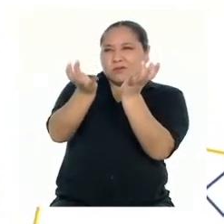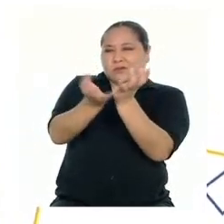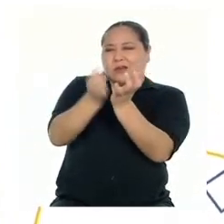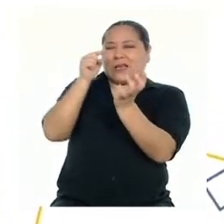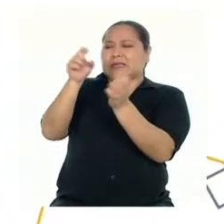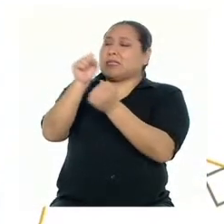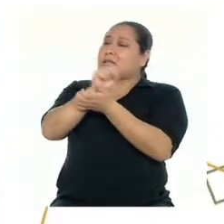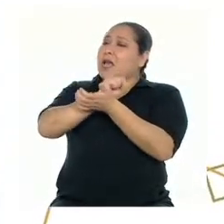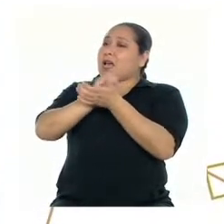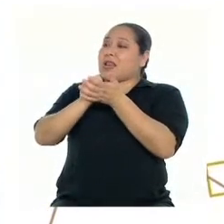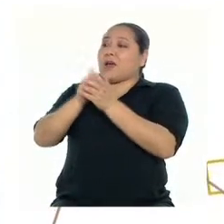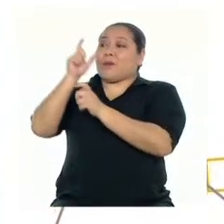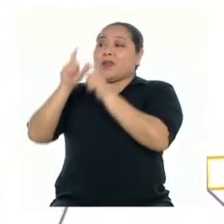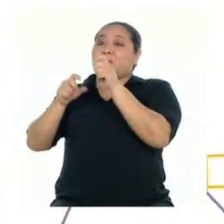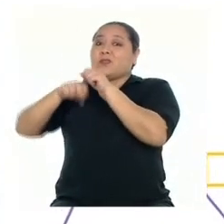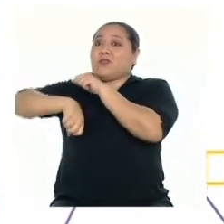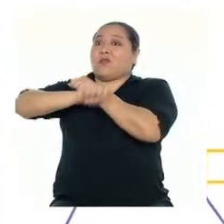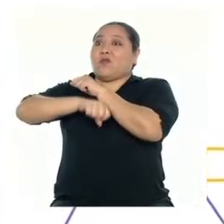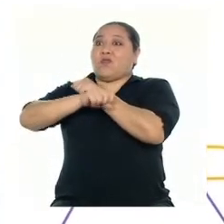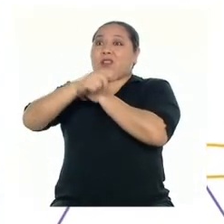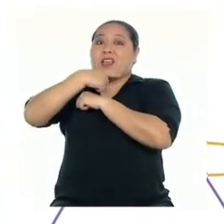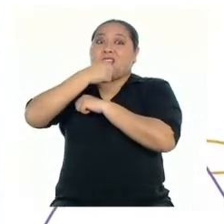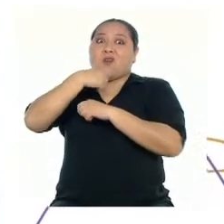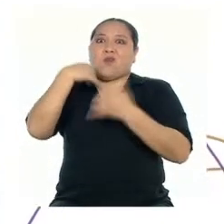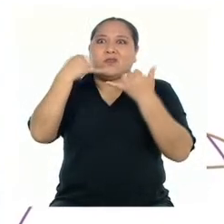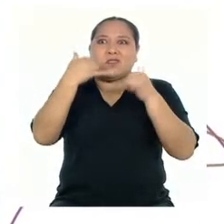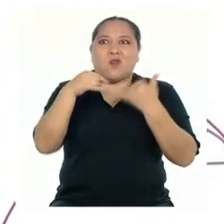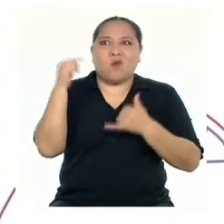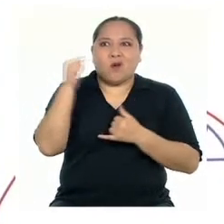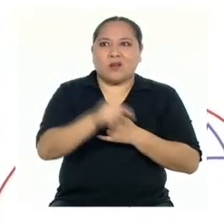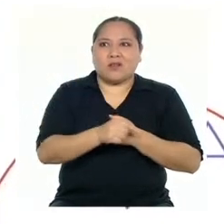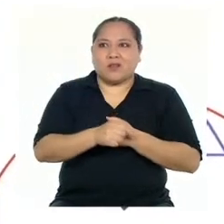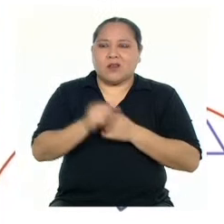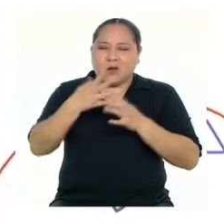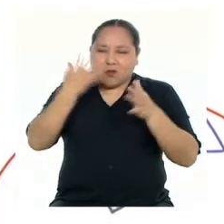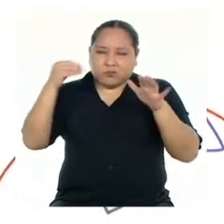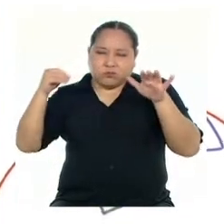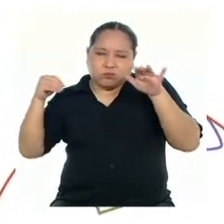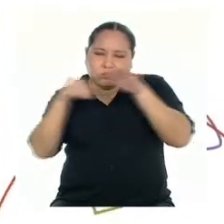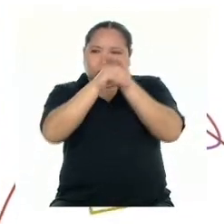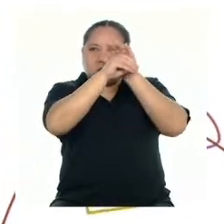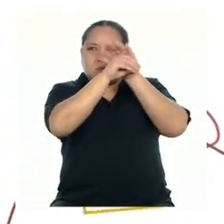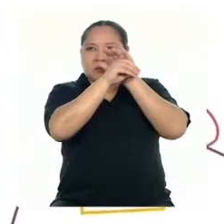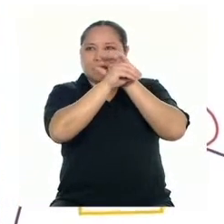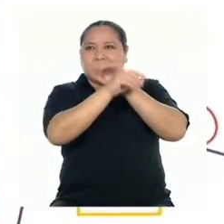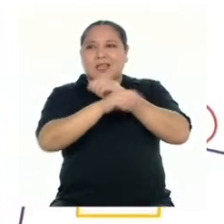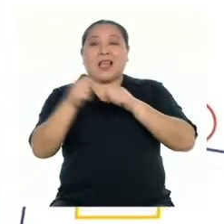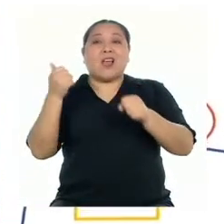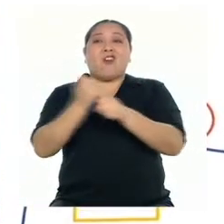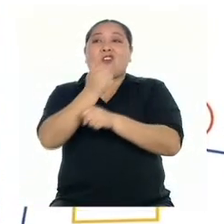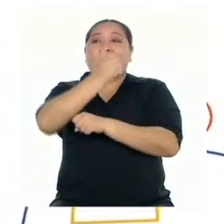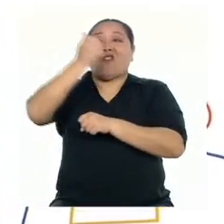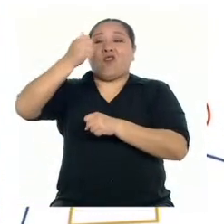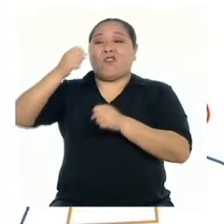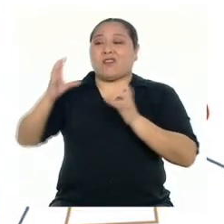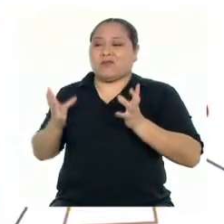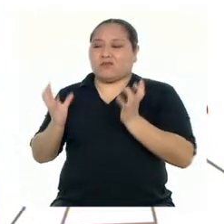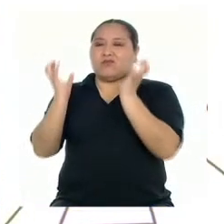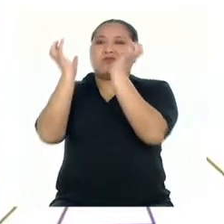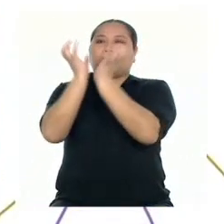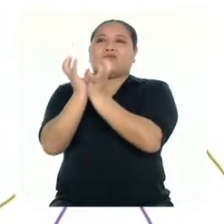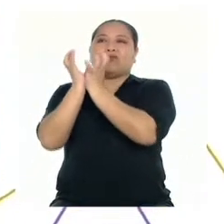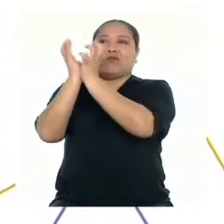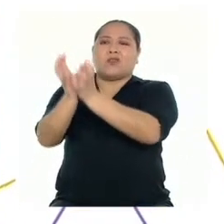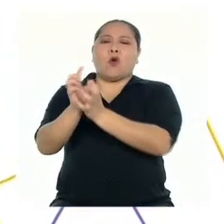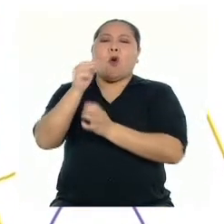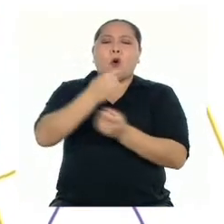para los cracks o los patas de palo. La misma exuberancia de chutar en la delirante copa del mundo que en el más árido